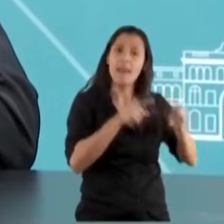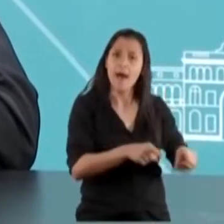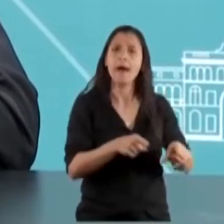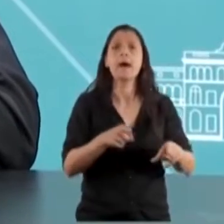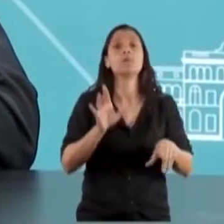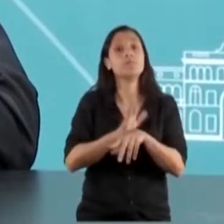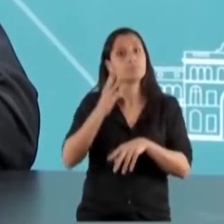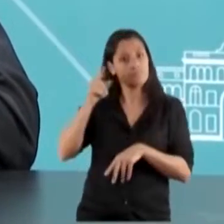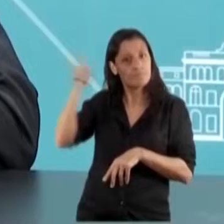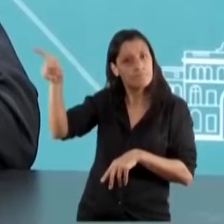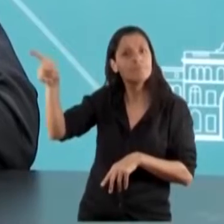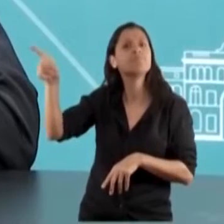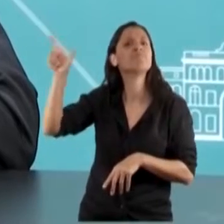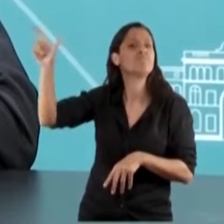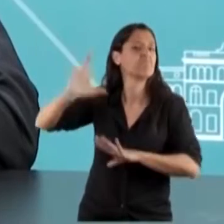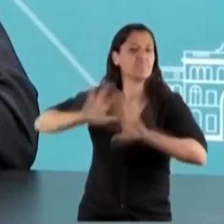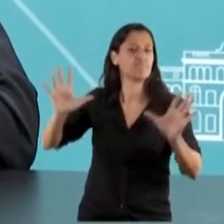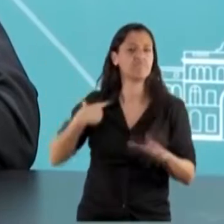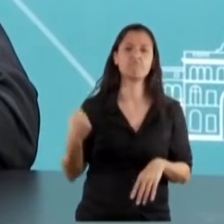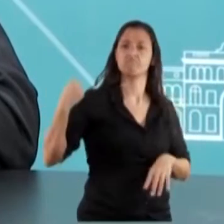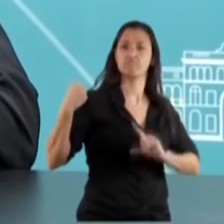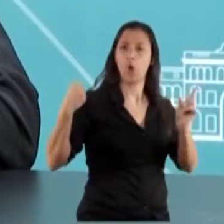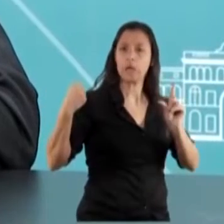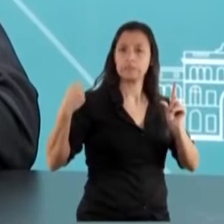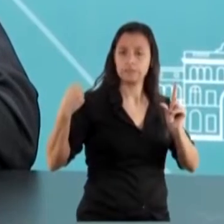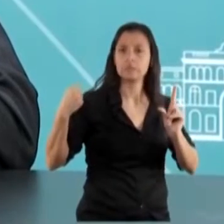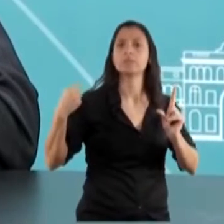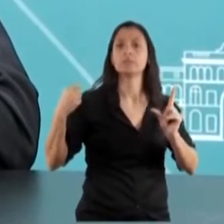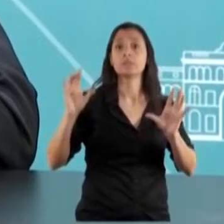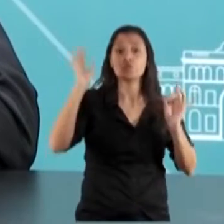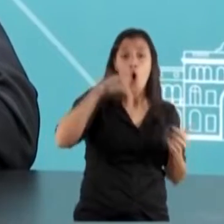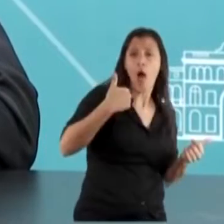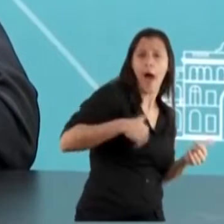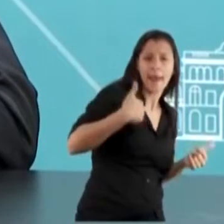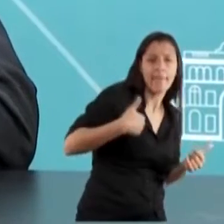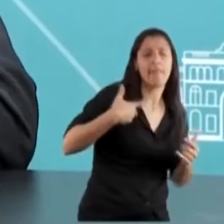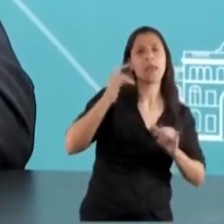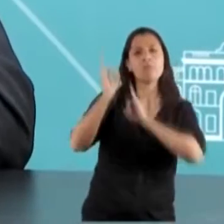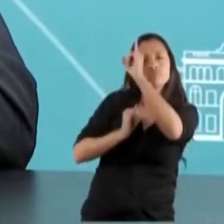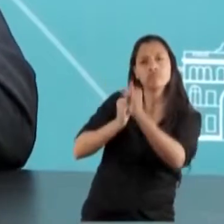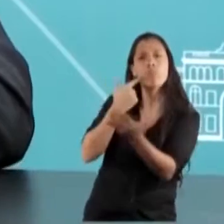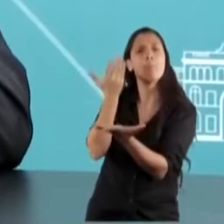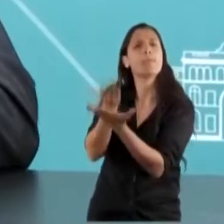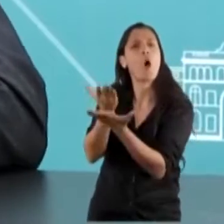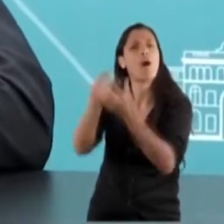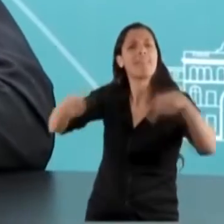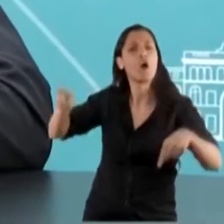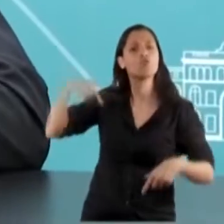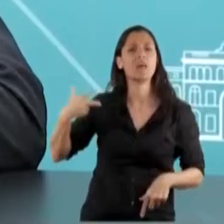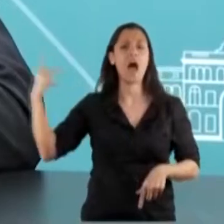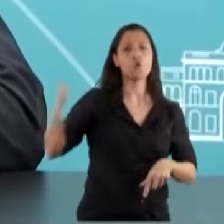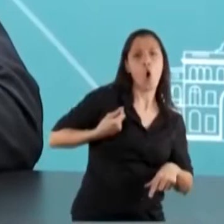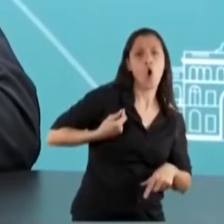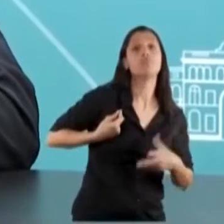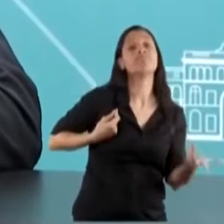fue evasivo siempre, no sólo a lo que la Argentina planteaba, a lo que la comunidad internacional también exigía,